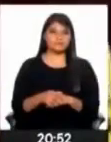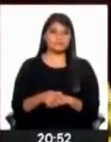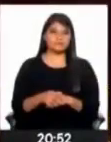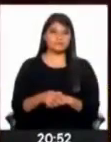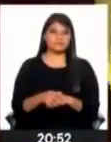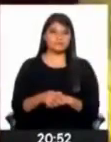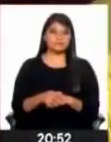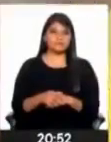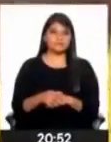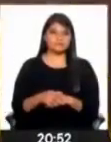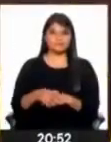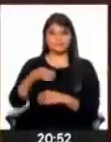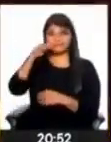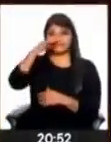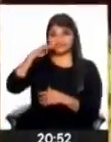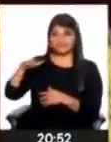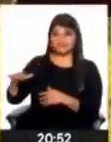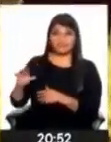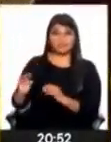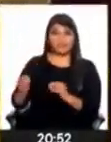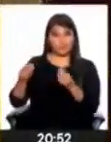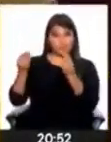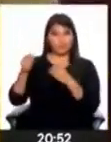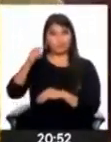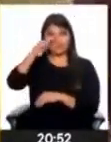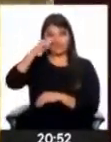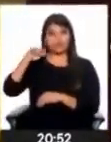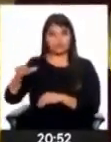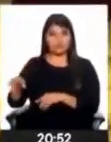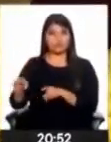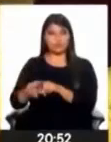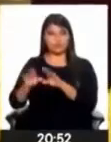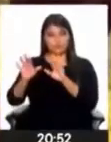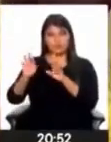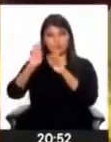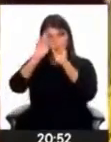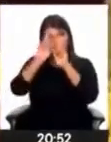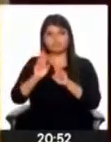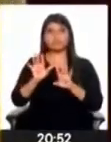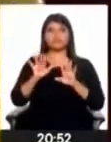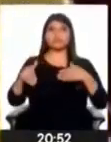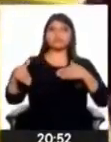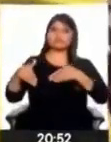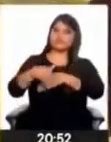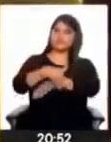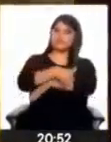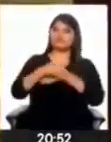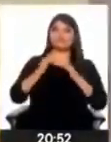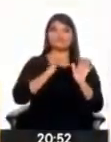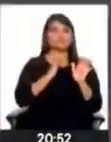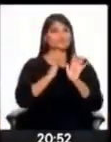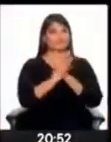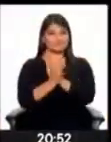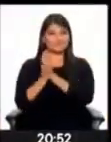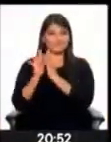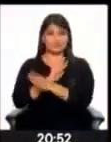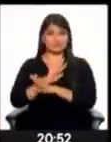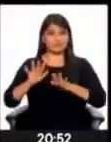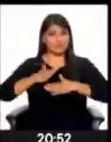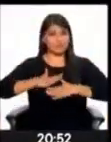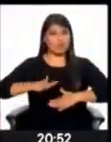Los niños, niñas y adolescentes tienen derecho a caminar seguros en un ambiente libre de violencia.